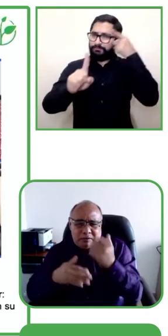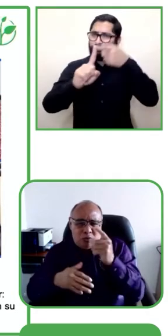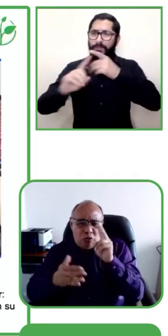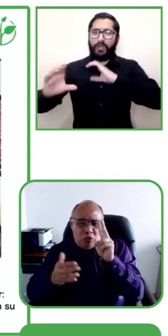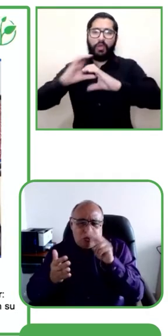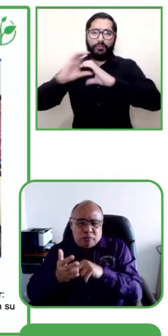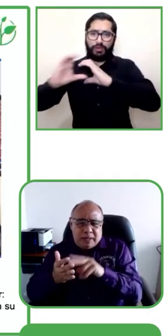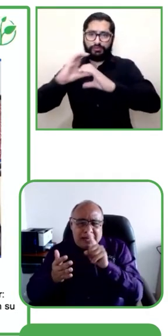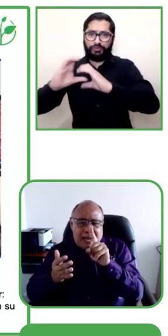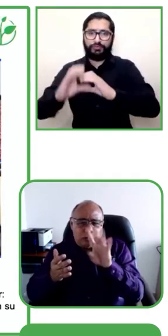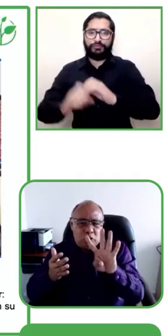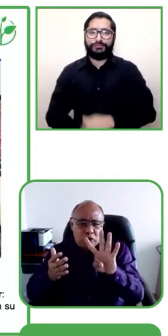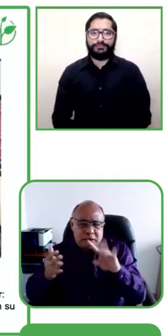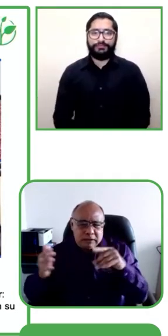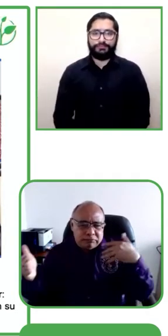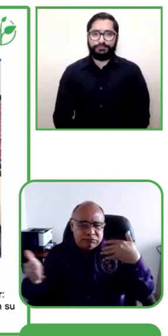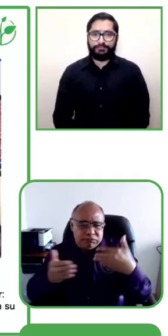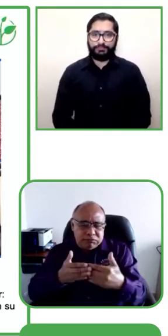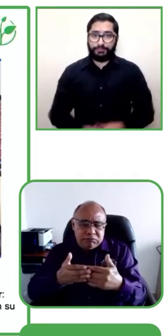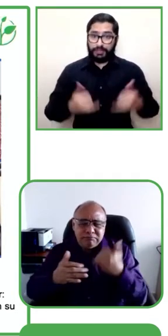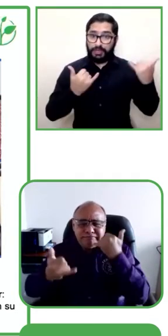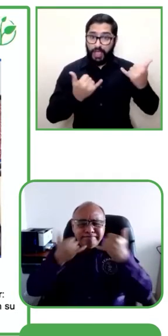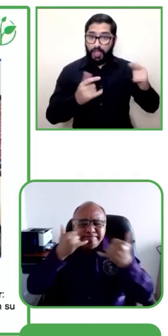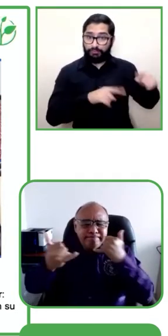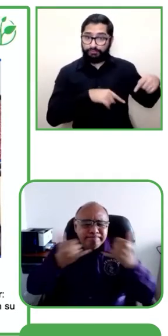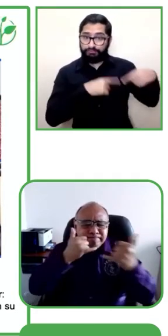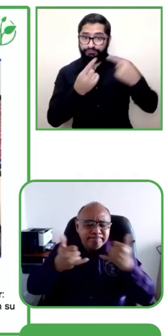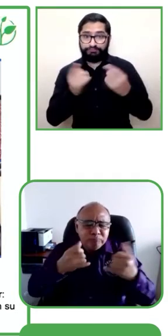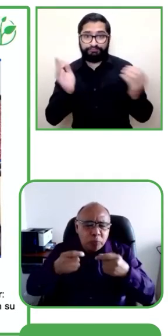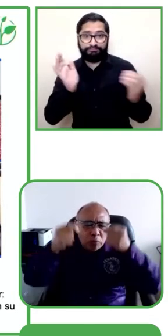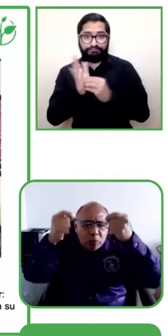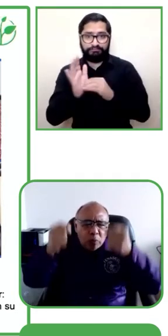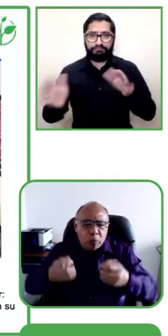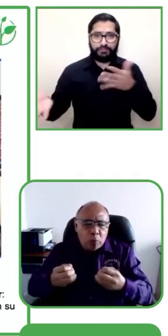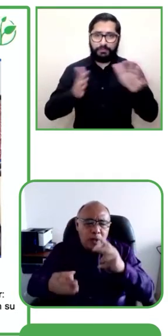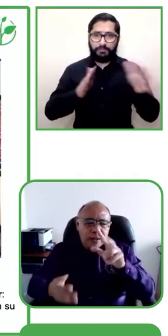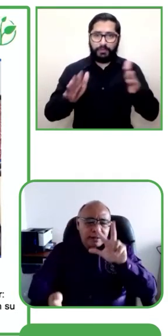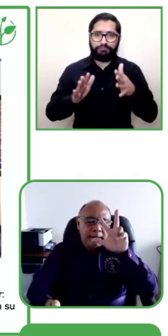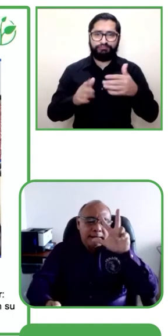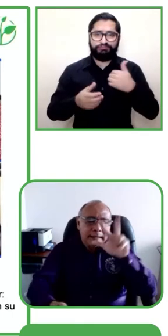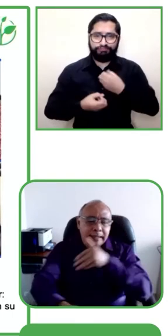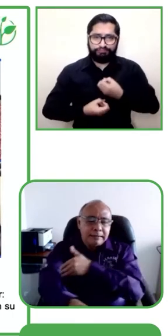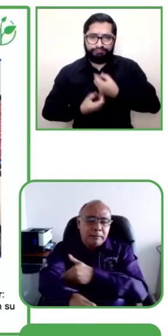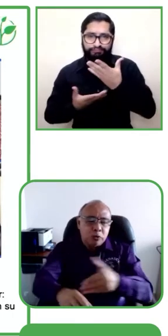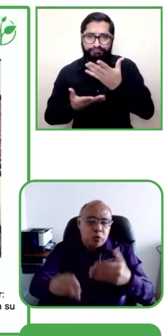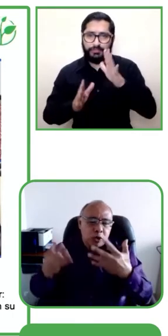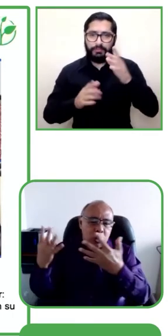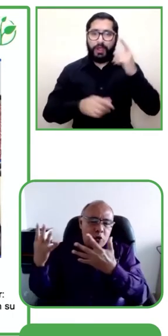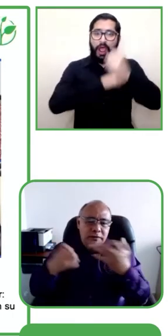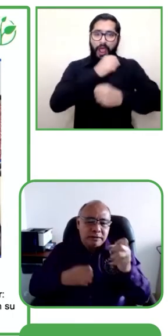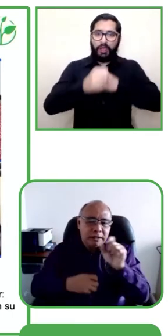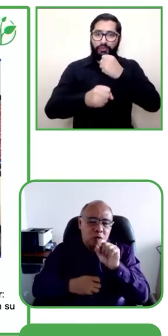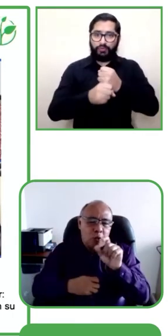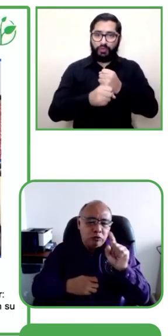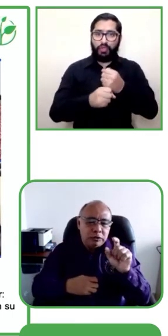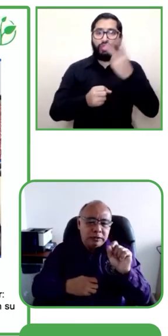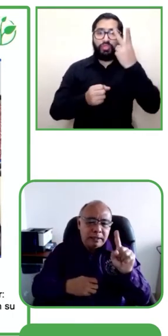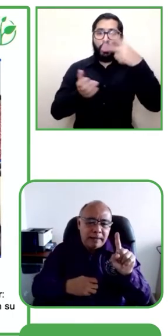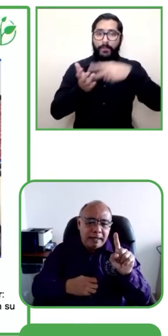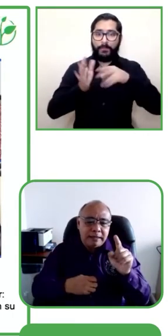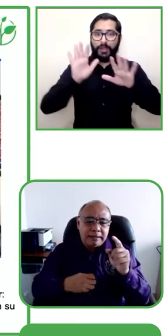Hasta la fecha, contándoles que se inició más o menos en el 2014, se han realizado